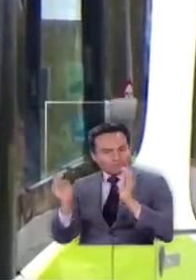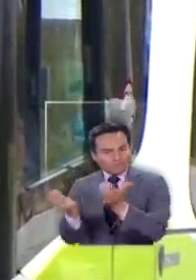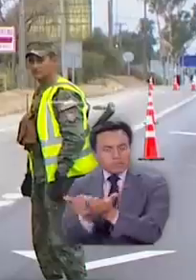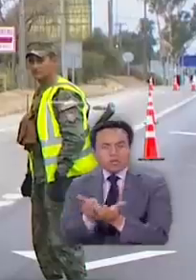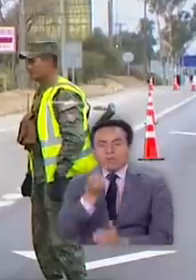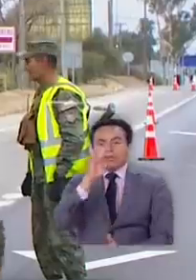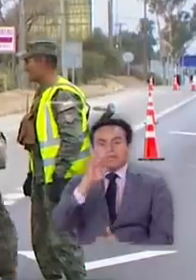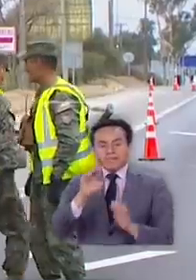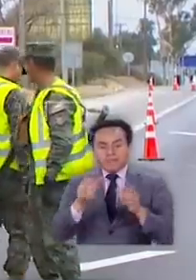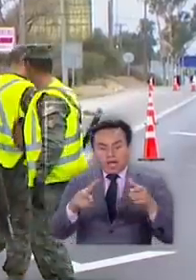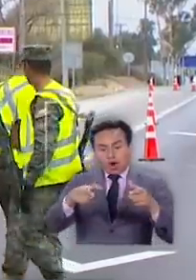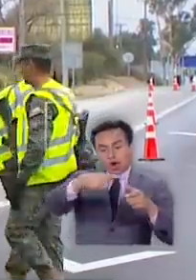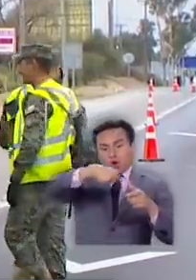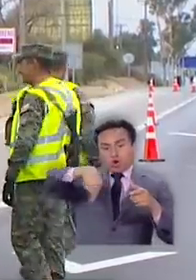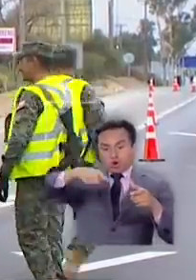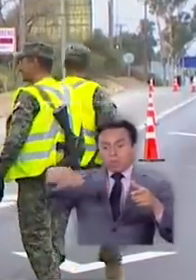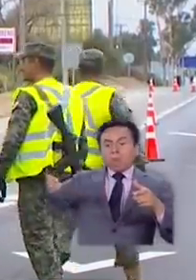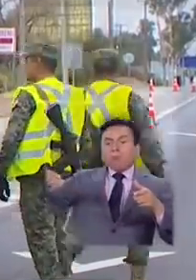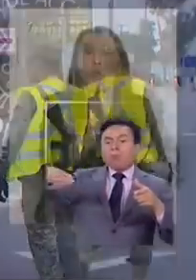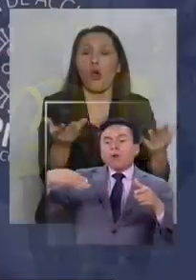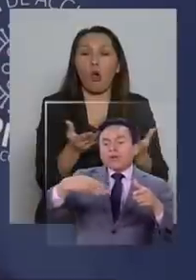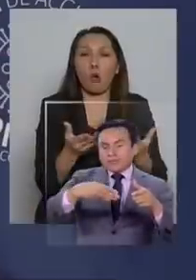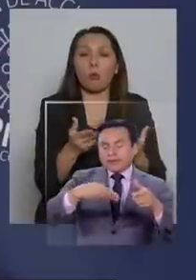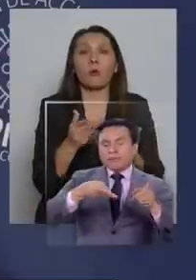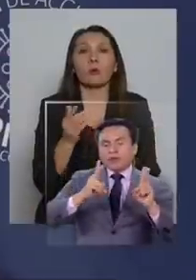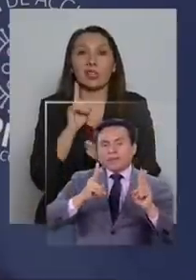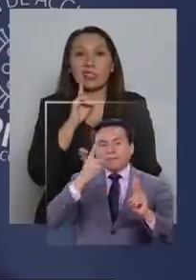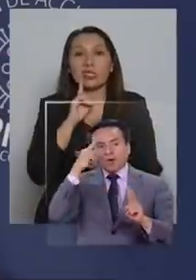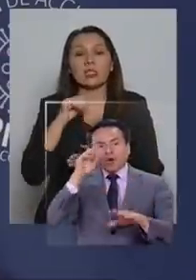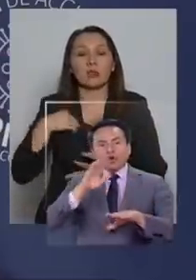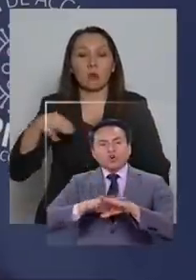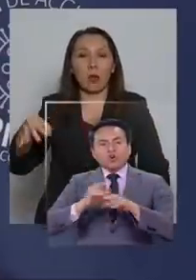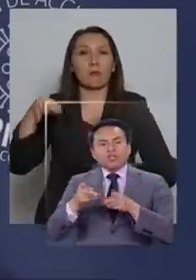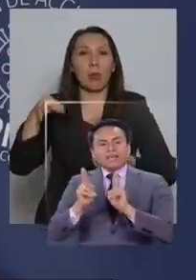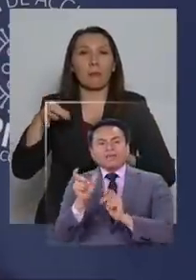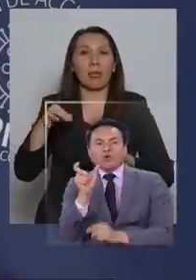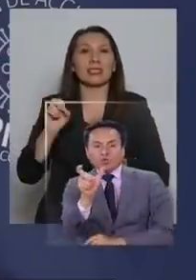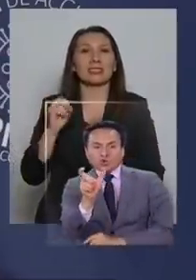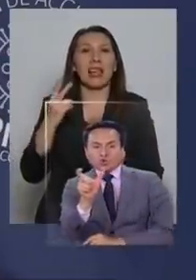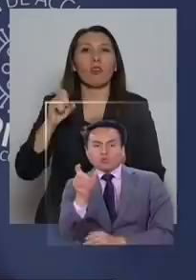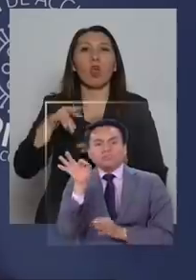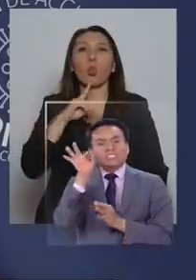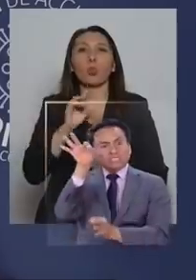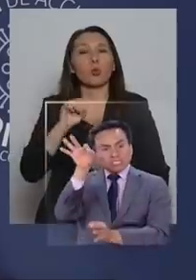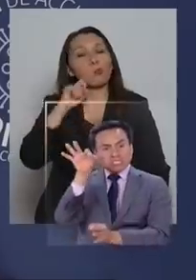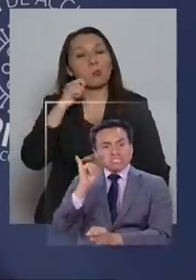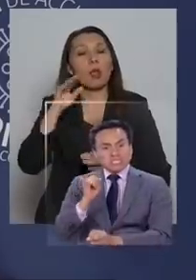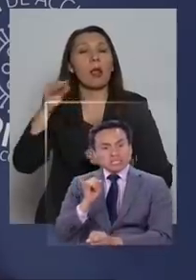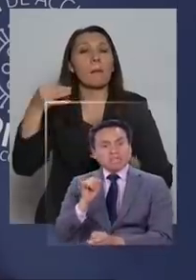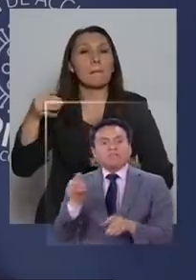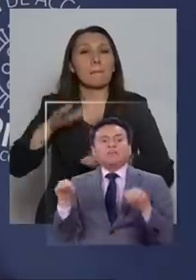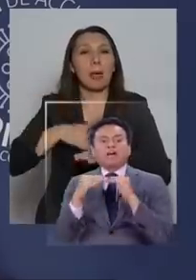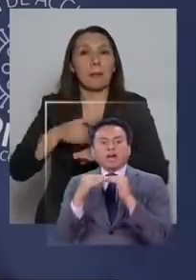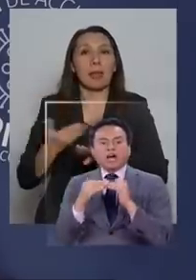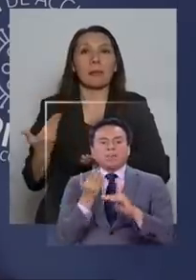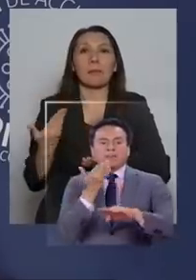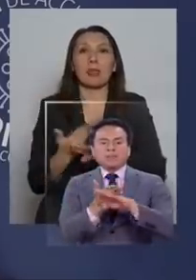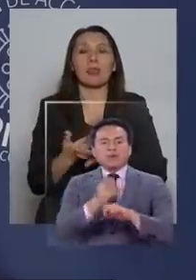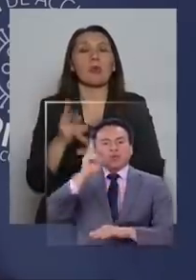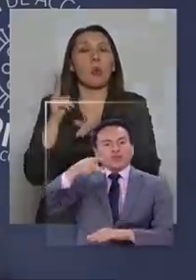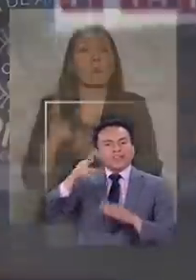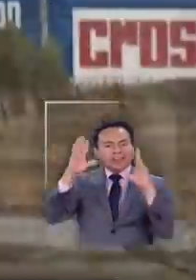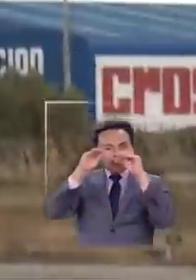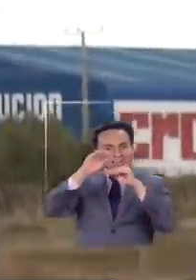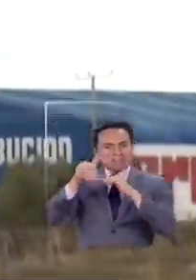atravesar ese cordón si es que se lleva un salvoconducto equivalente a aquellos requeridos en toque de